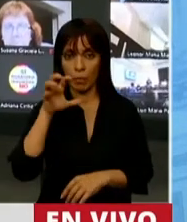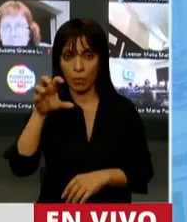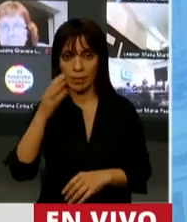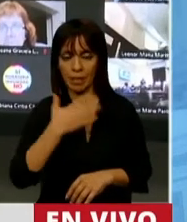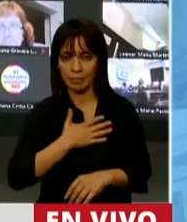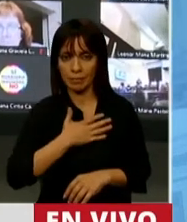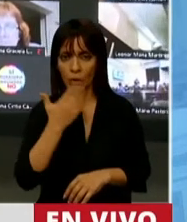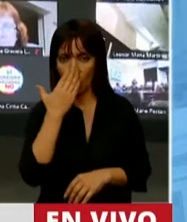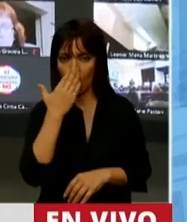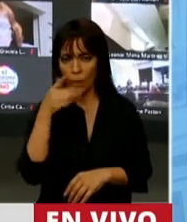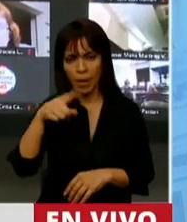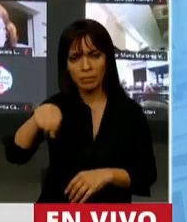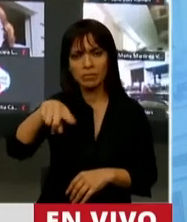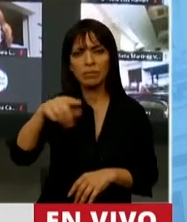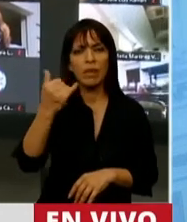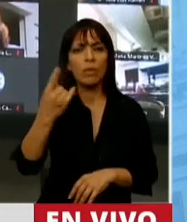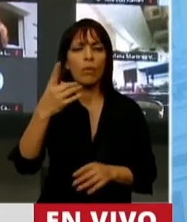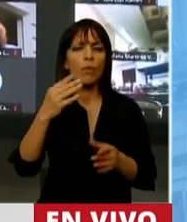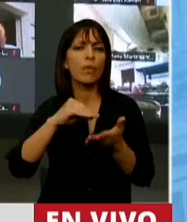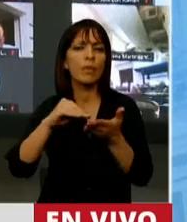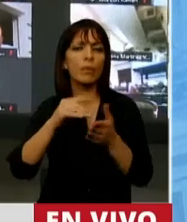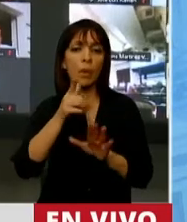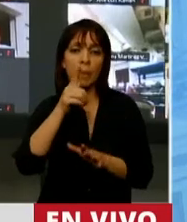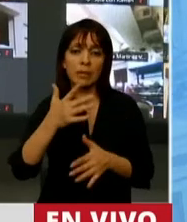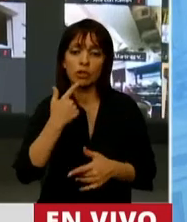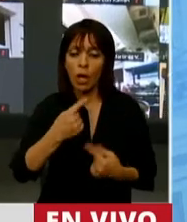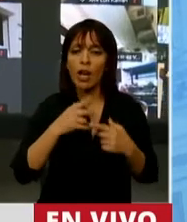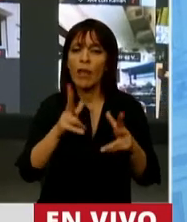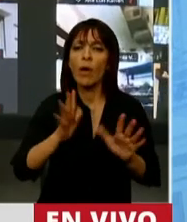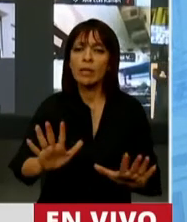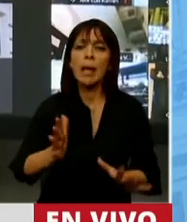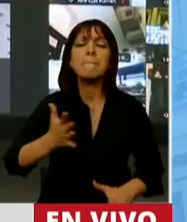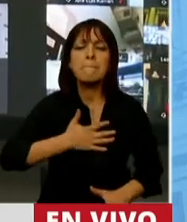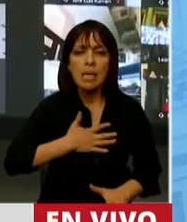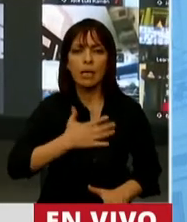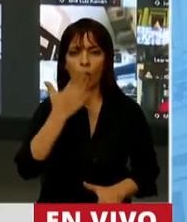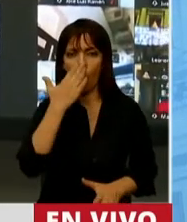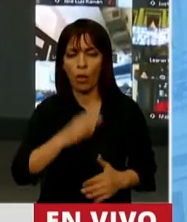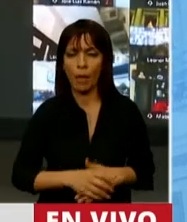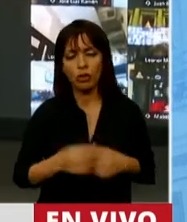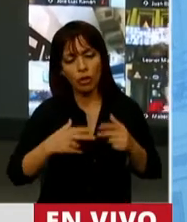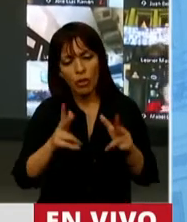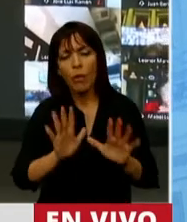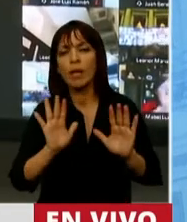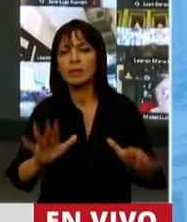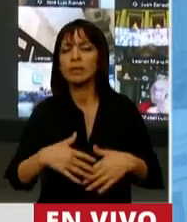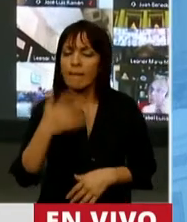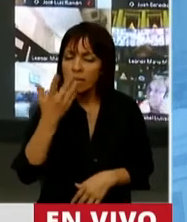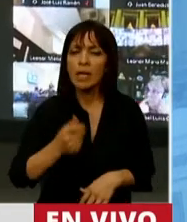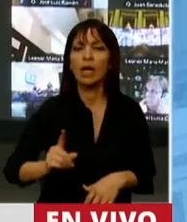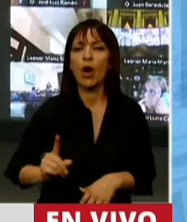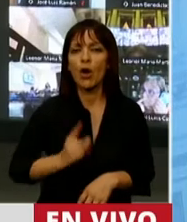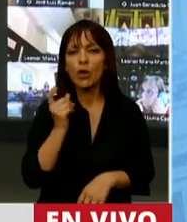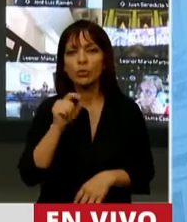hay un diputado que no le gusta que le diga que mi Córdoba, sí, la siento, soy diputado de Córdoba, estoy orgulloso de ser